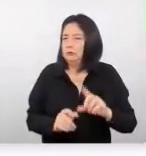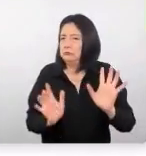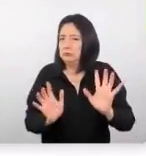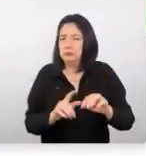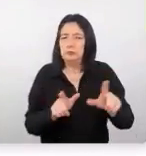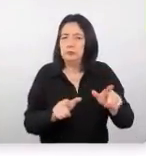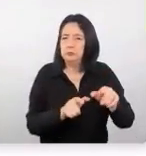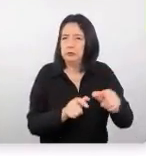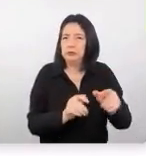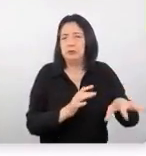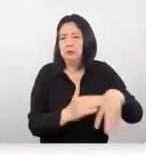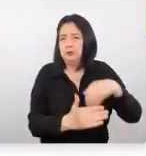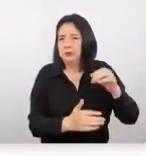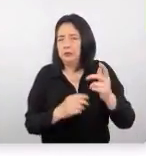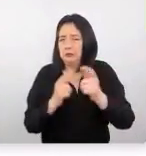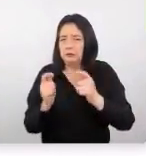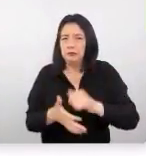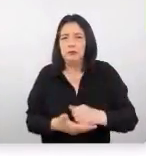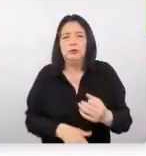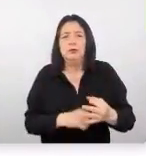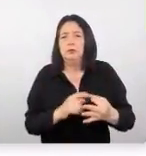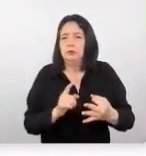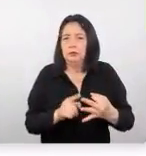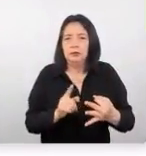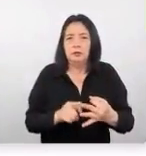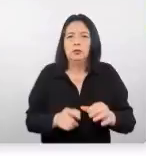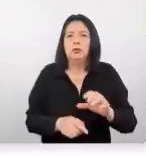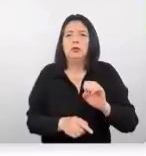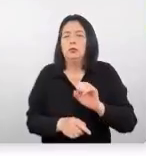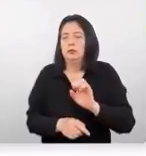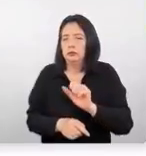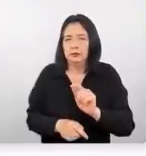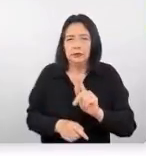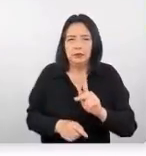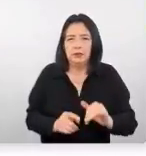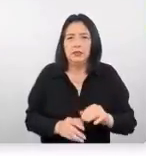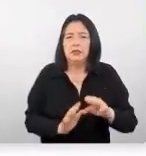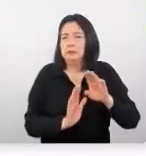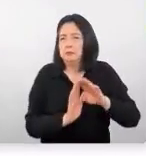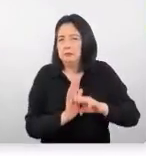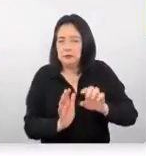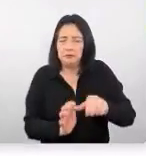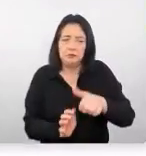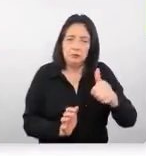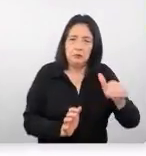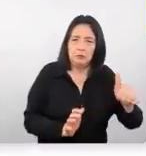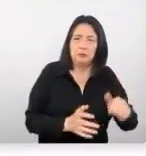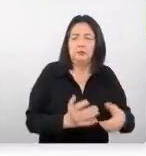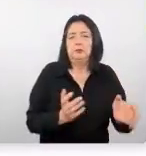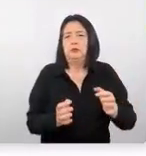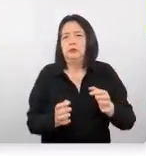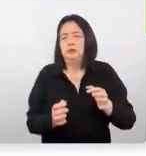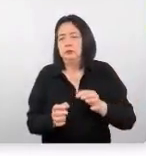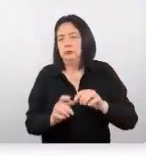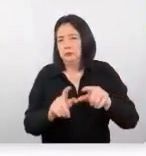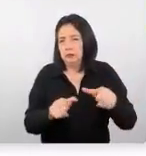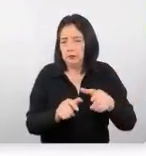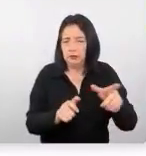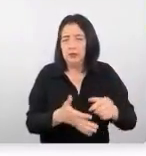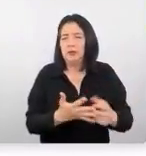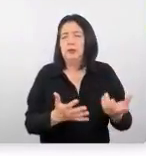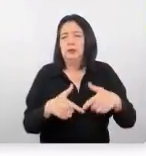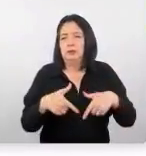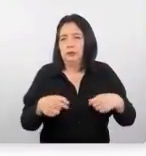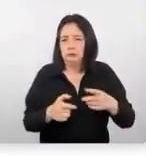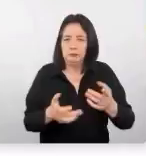emisión de turistas Osaka y de ahí hay en menor categoría otras ciudades vamos a ver